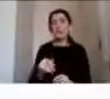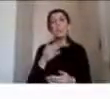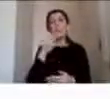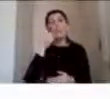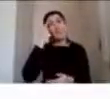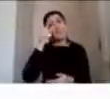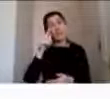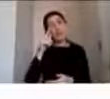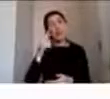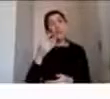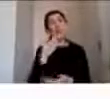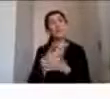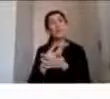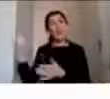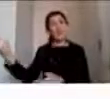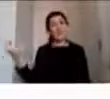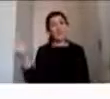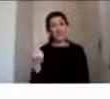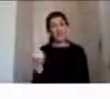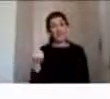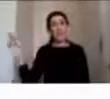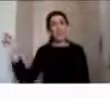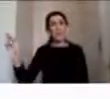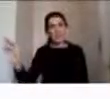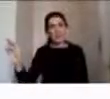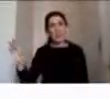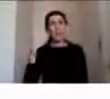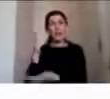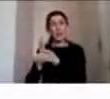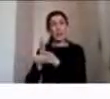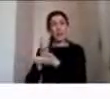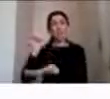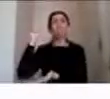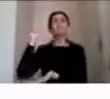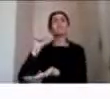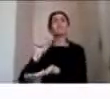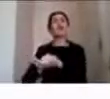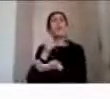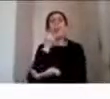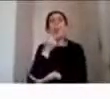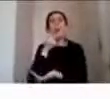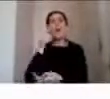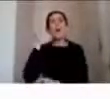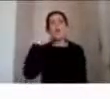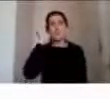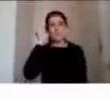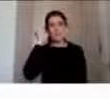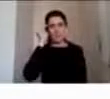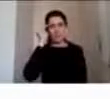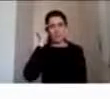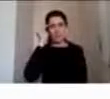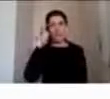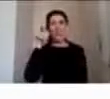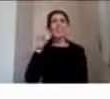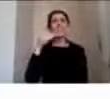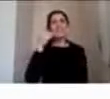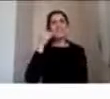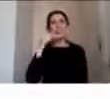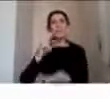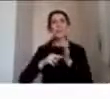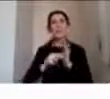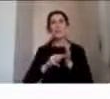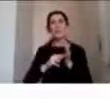principal queja de los padres y del colegio tenía con relación a la memoria estaba teniendo dificultades para retener los